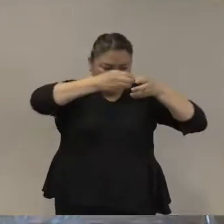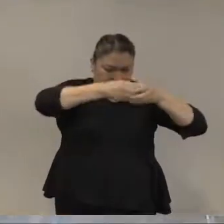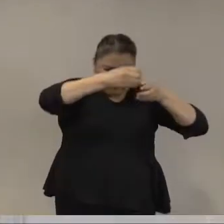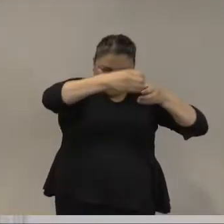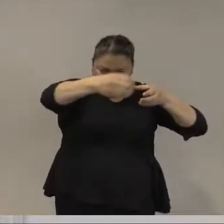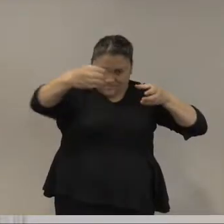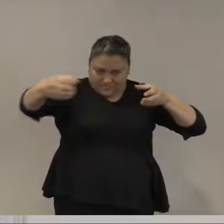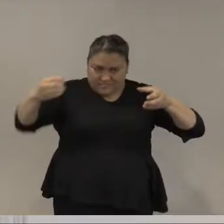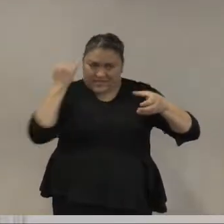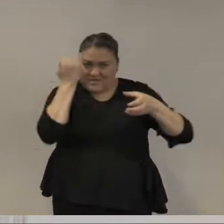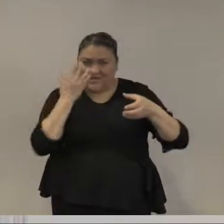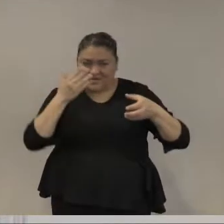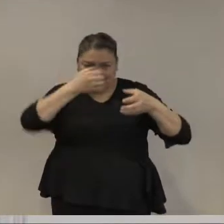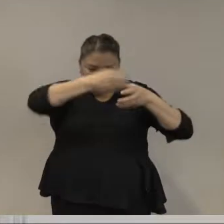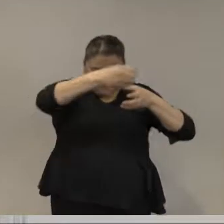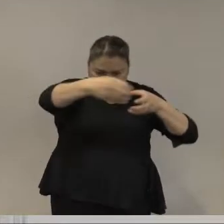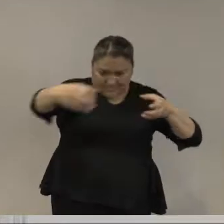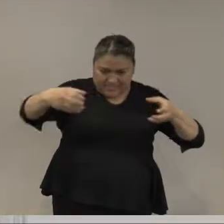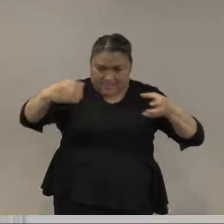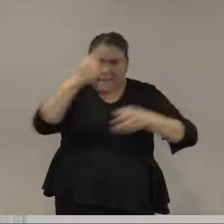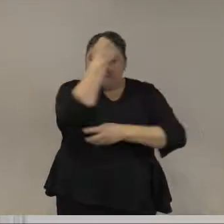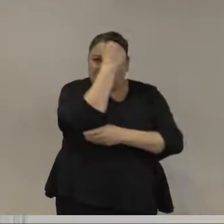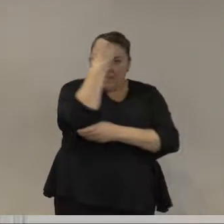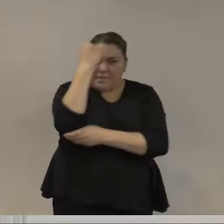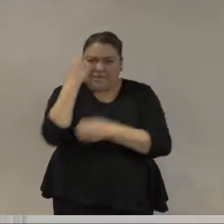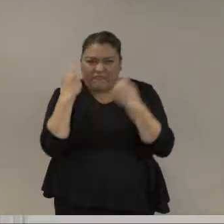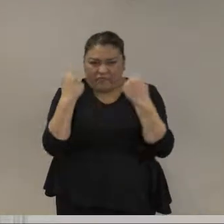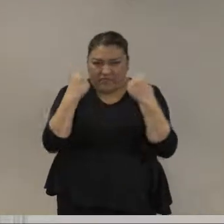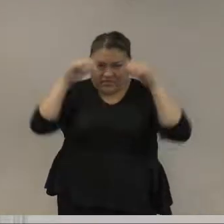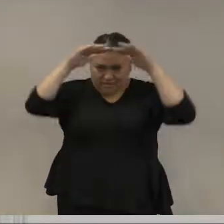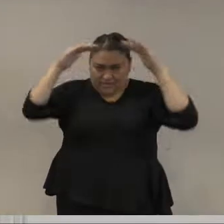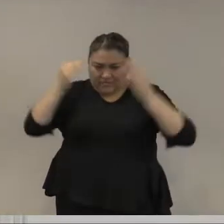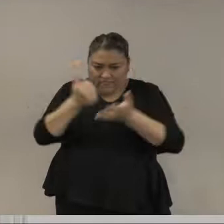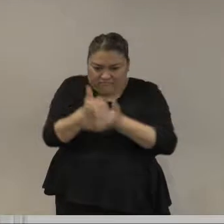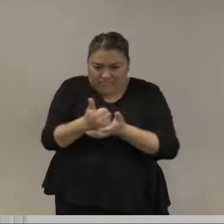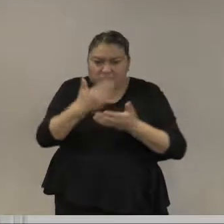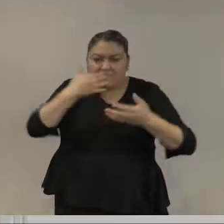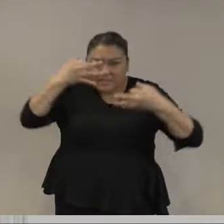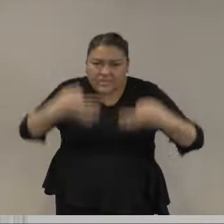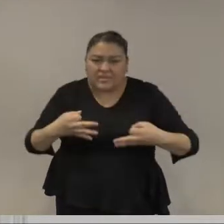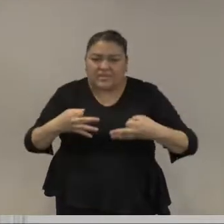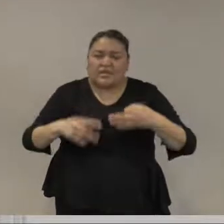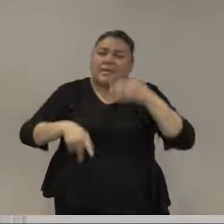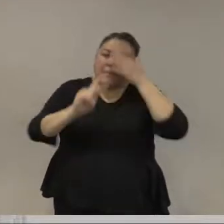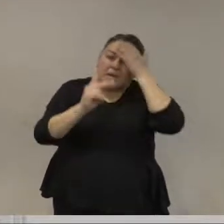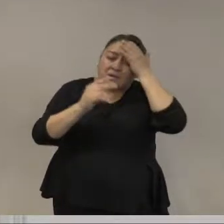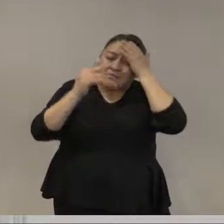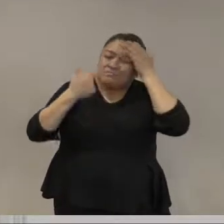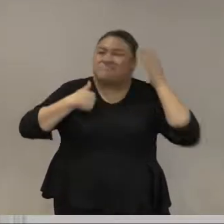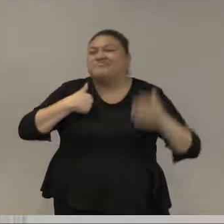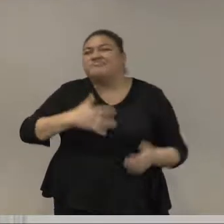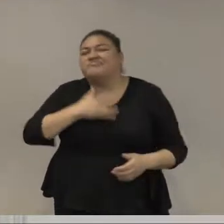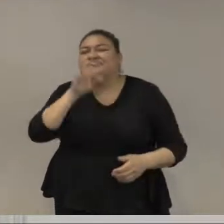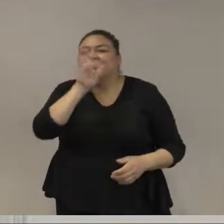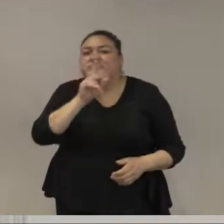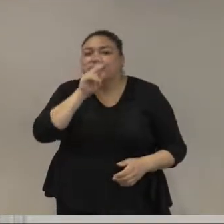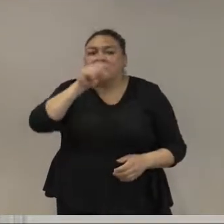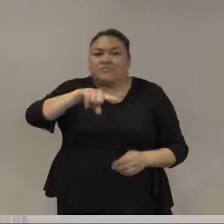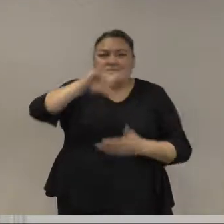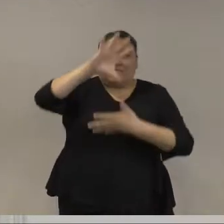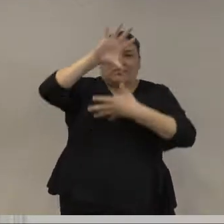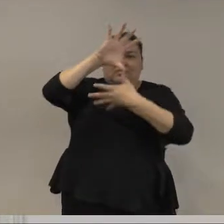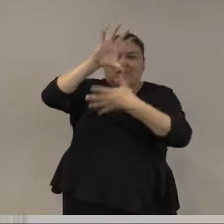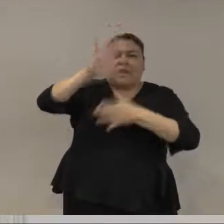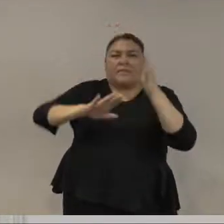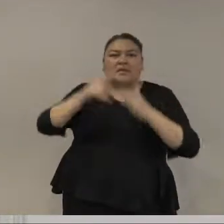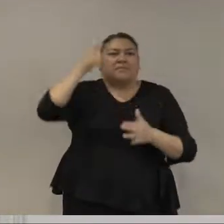temor es que en demasiados países de la región hoy en día se están focando de manera abrumadora en un solo pilar que son las